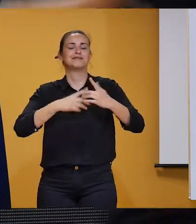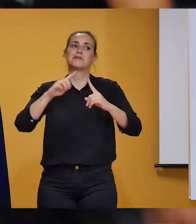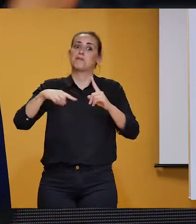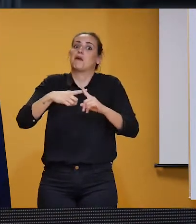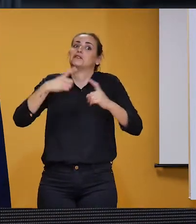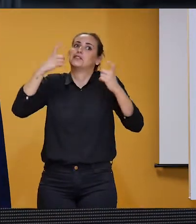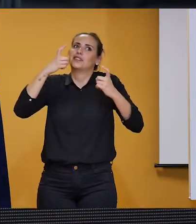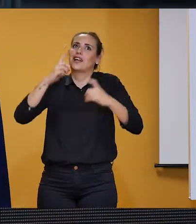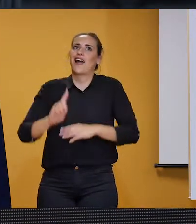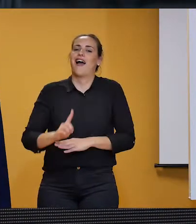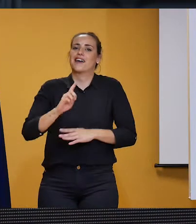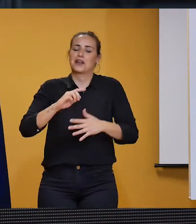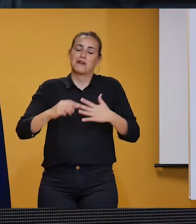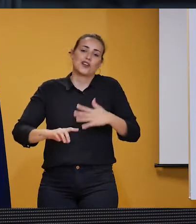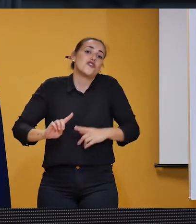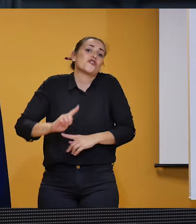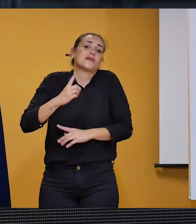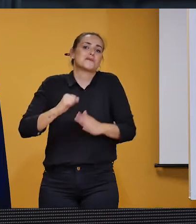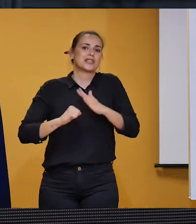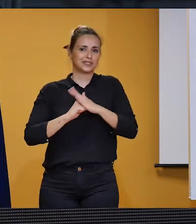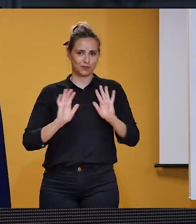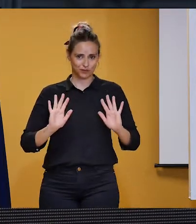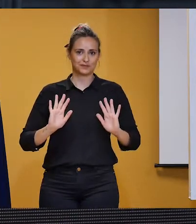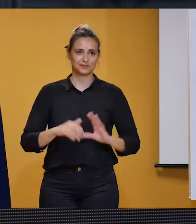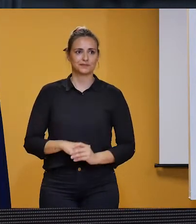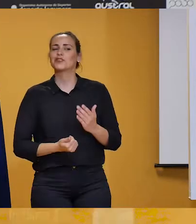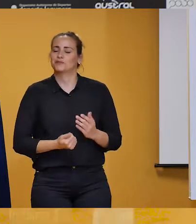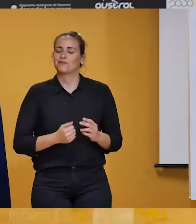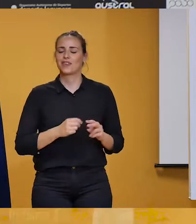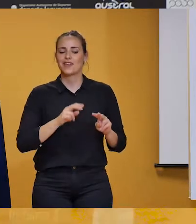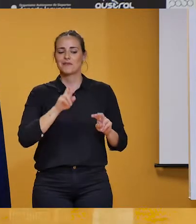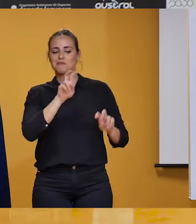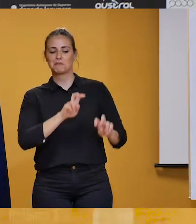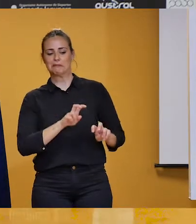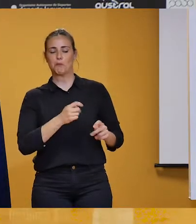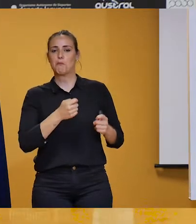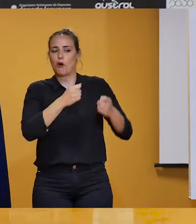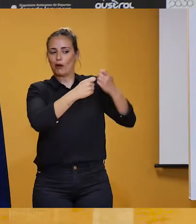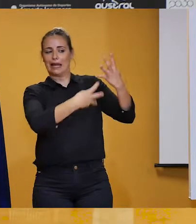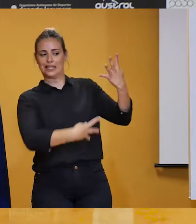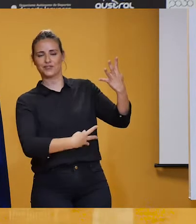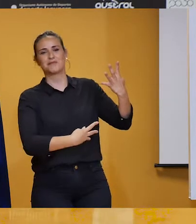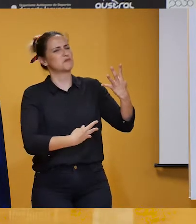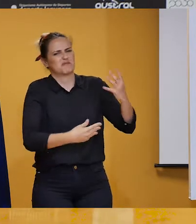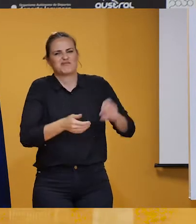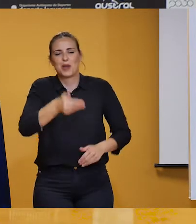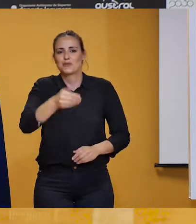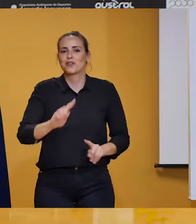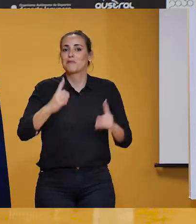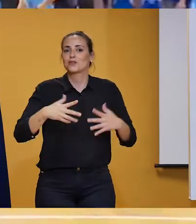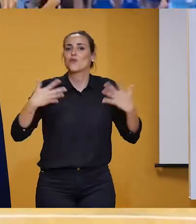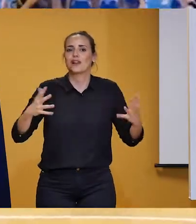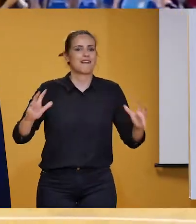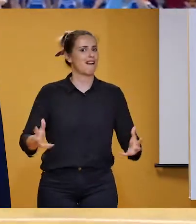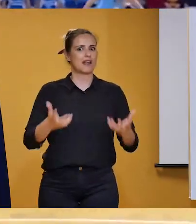e incluso por aspirar a quedar lo más arriba posible. Lo más importante es ganar y lo que sí es cierto es que